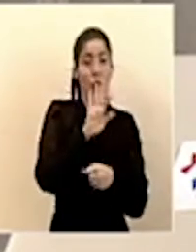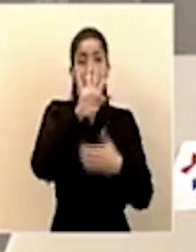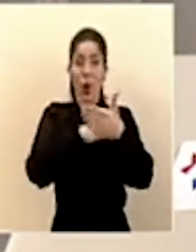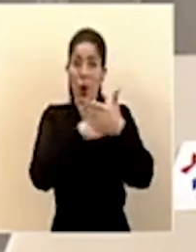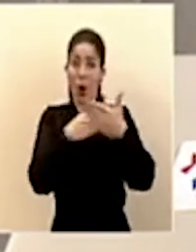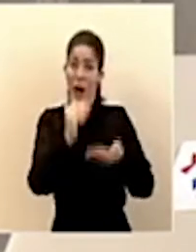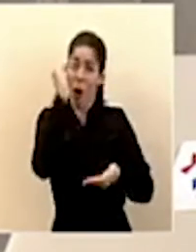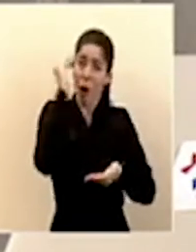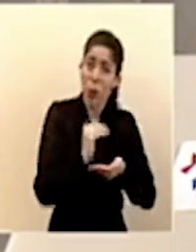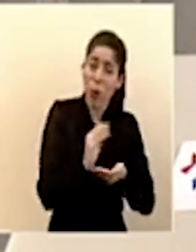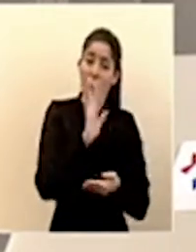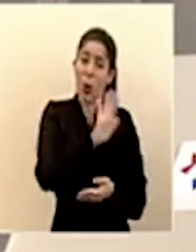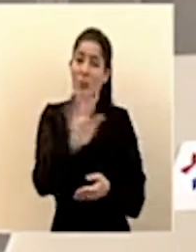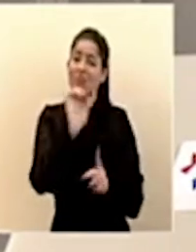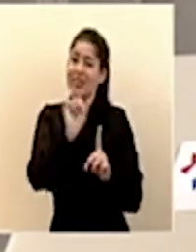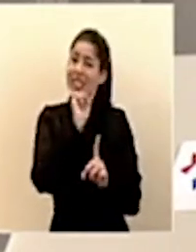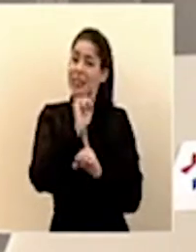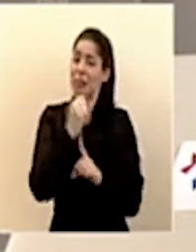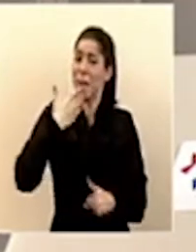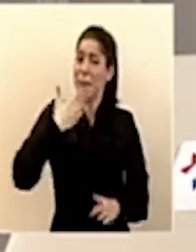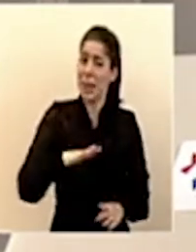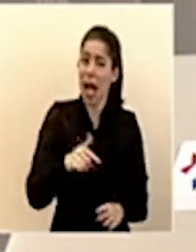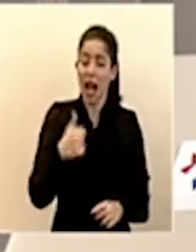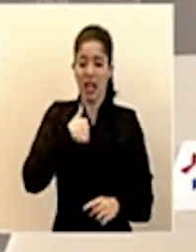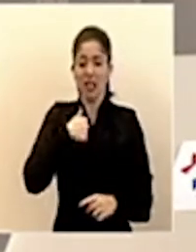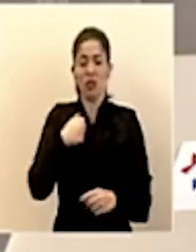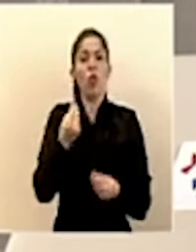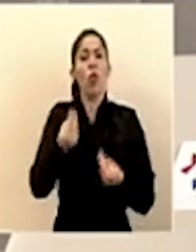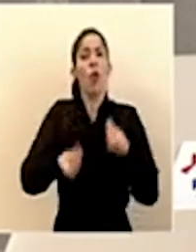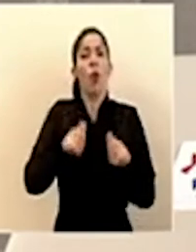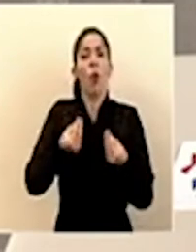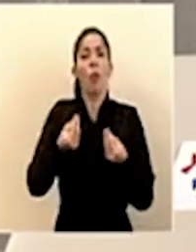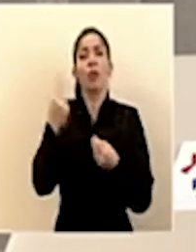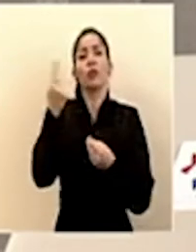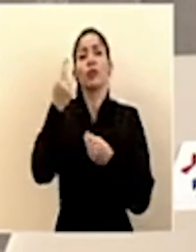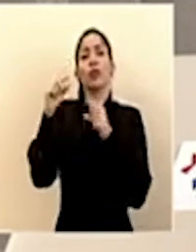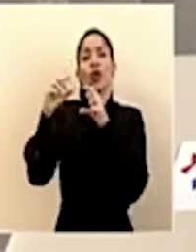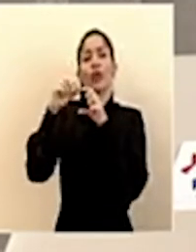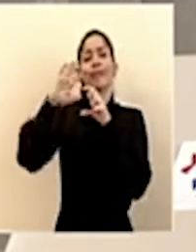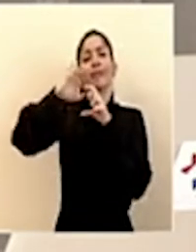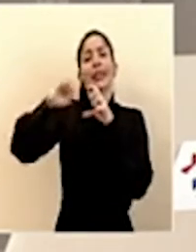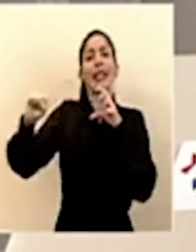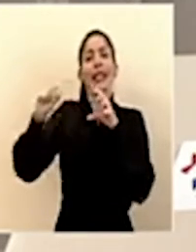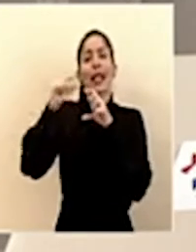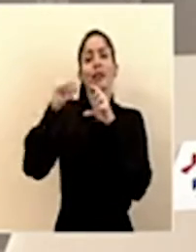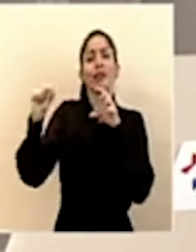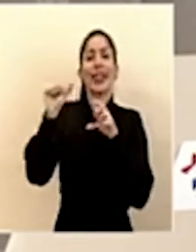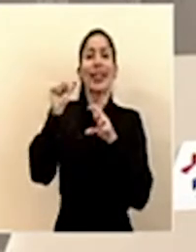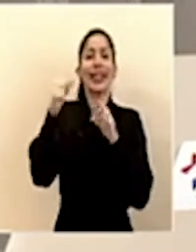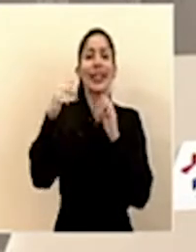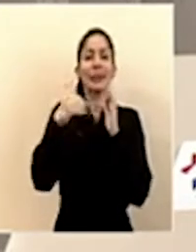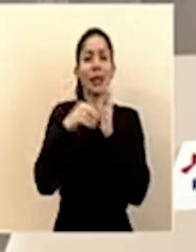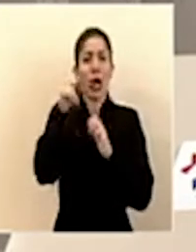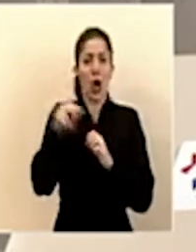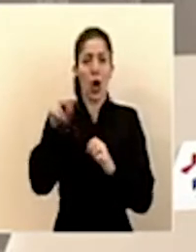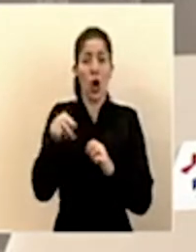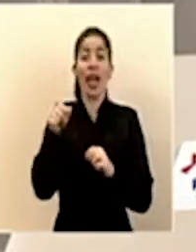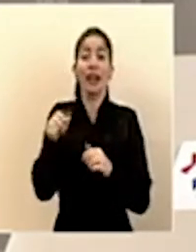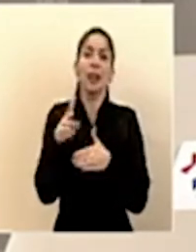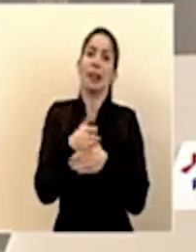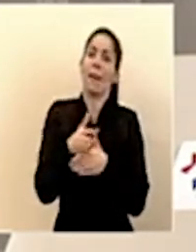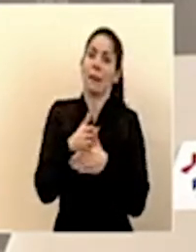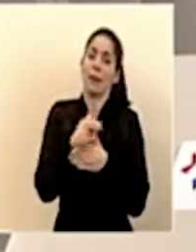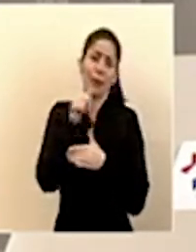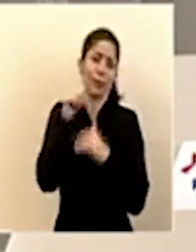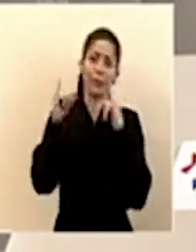reducida o que la están pasando mal, lo que tendría que apoyar son en diez mil colones y eso sería temporal, no